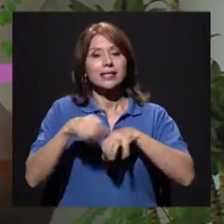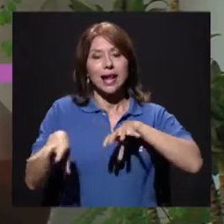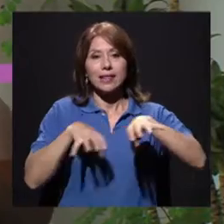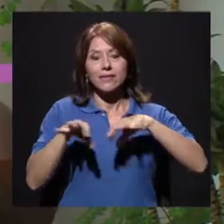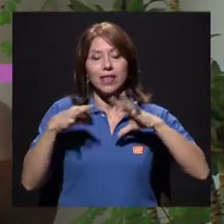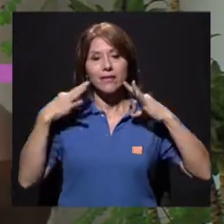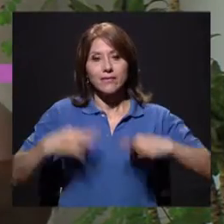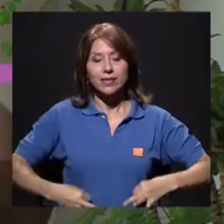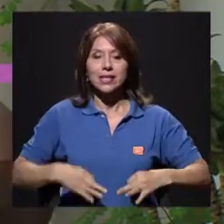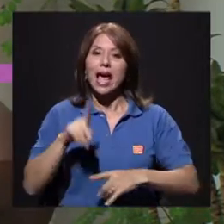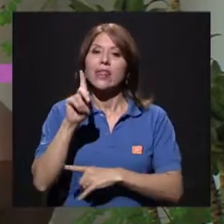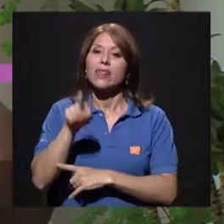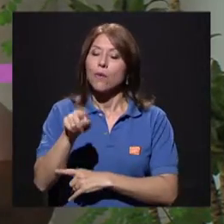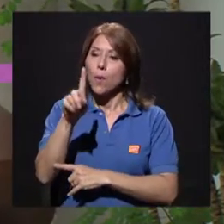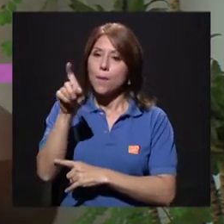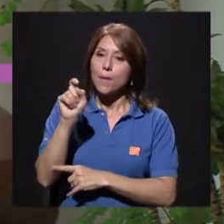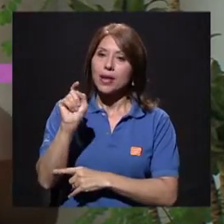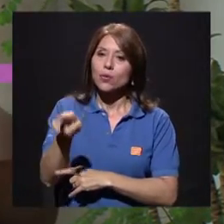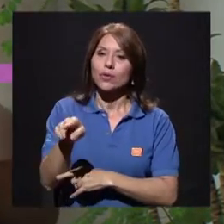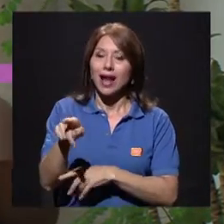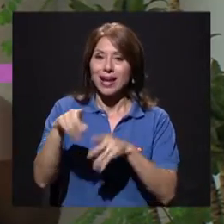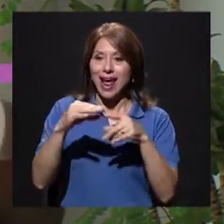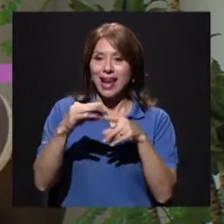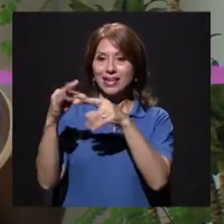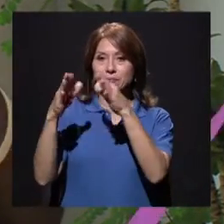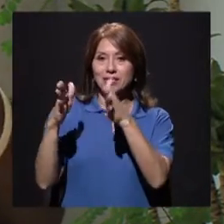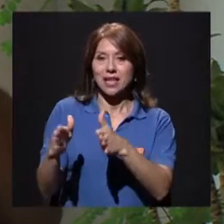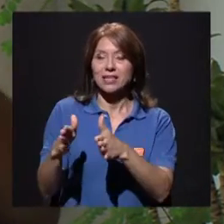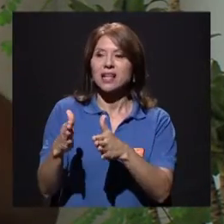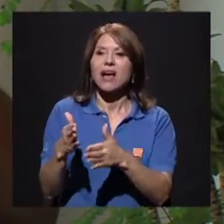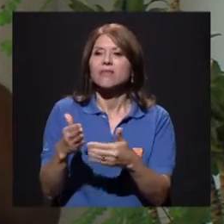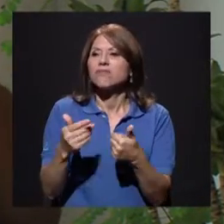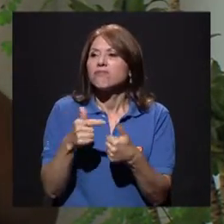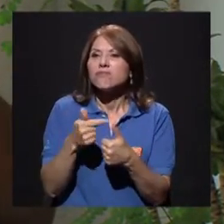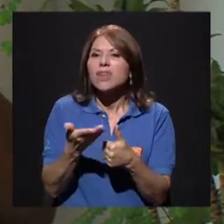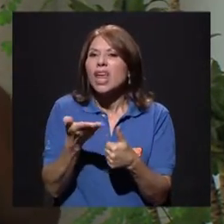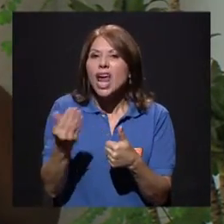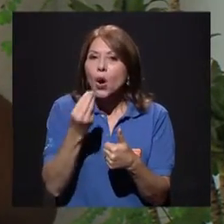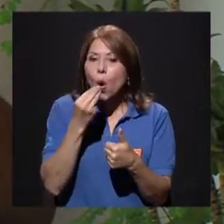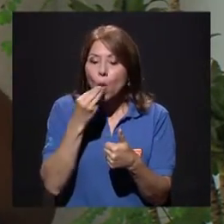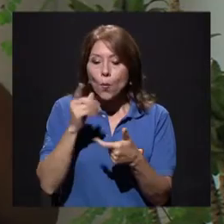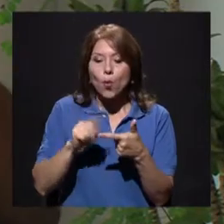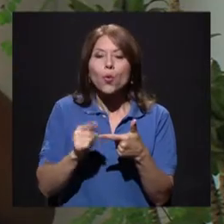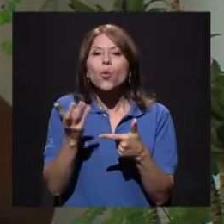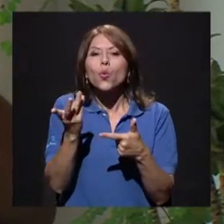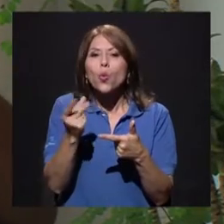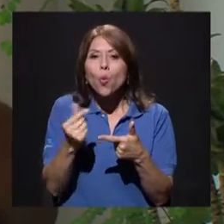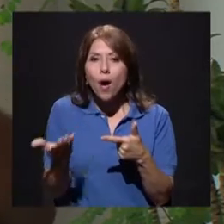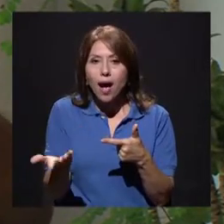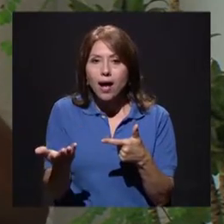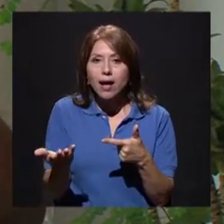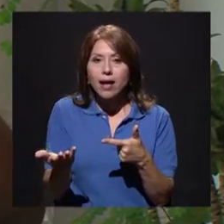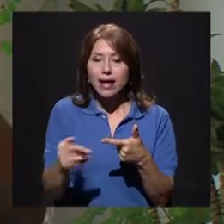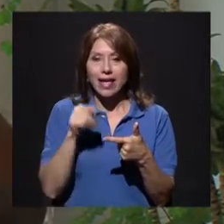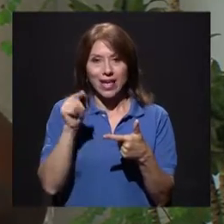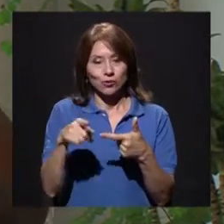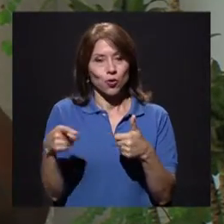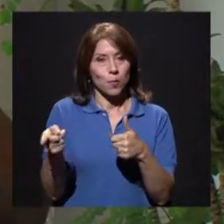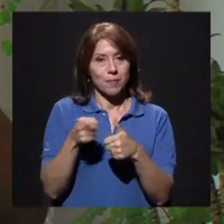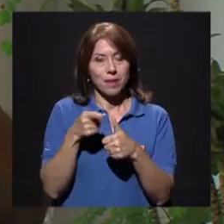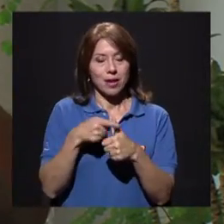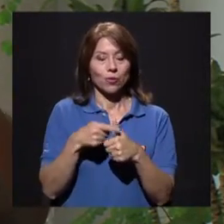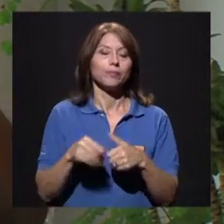a la nutricionista. ¿Qué como? ¿Qué cantidad? Entonces, ahí vamos por ese primer principio, ¿verdad?